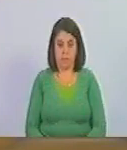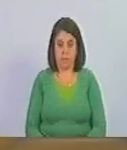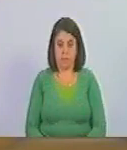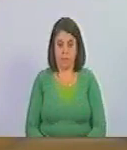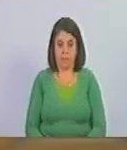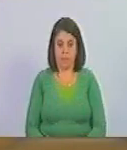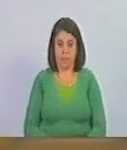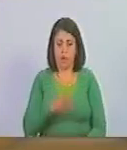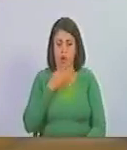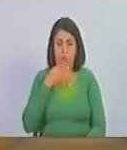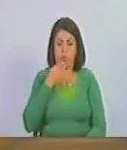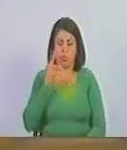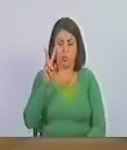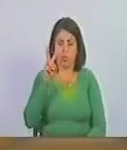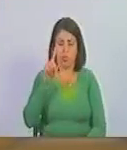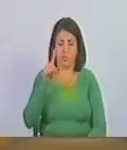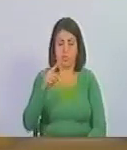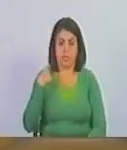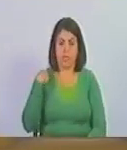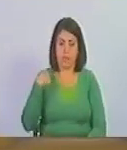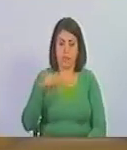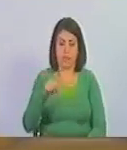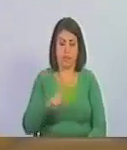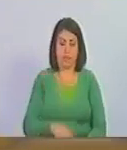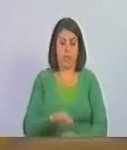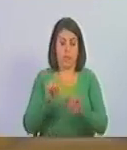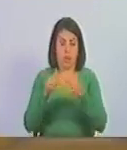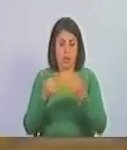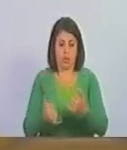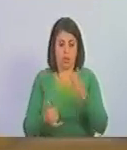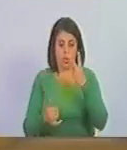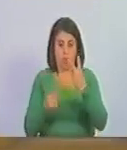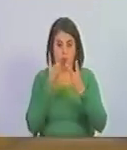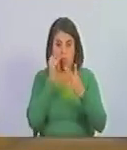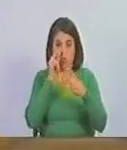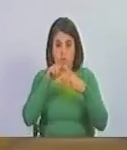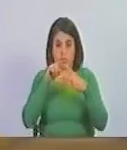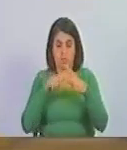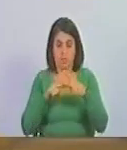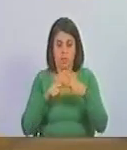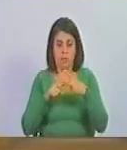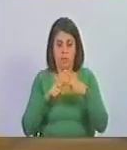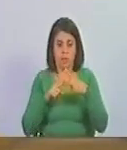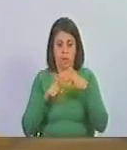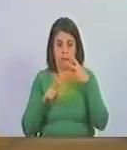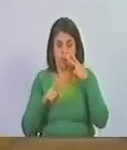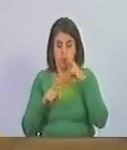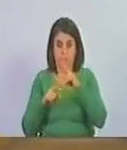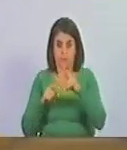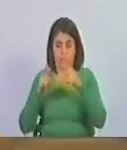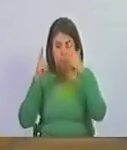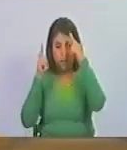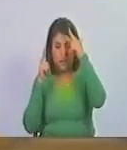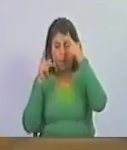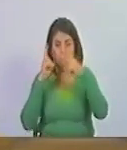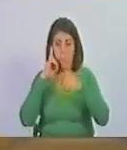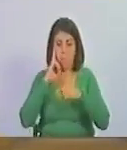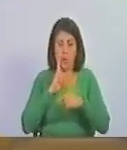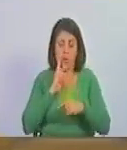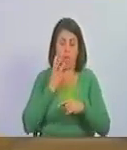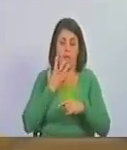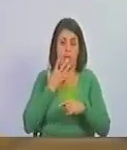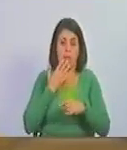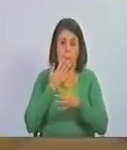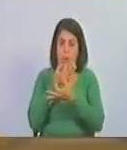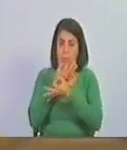la juventud la venezolana tiene en estos dos hombres que nosotros vemos aquí en Chávez y en Bolívar un ejemplo